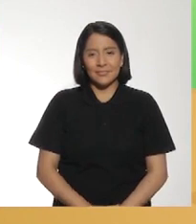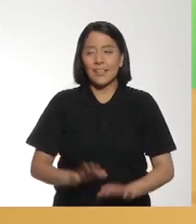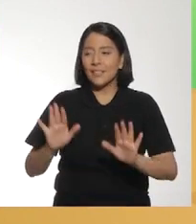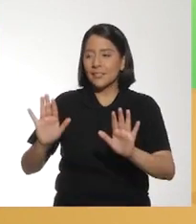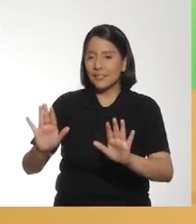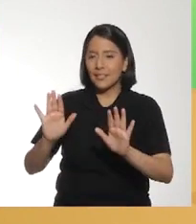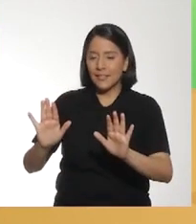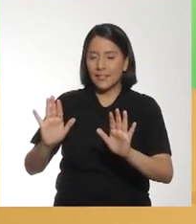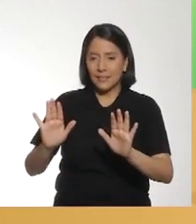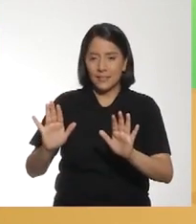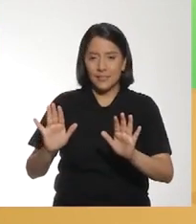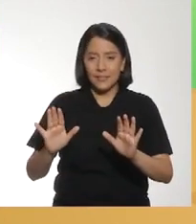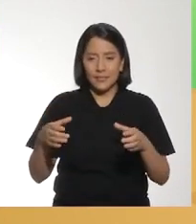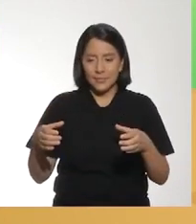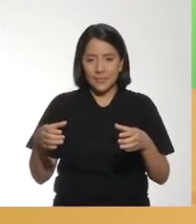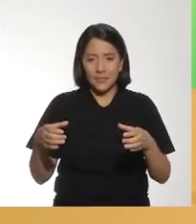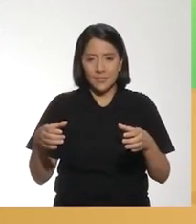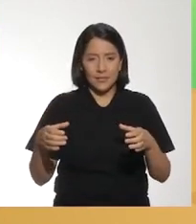Ahí.